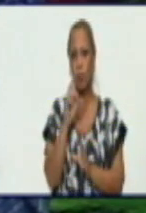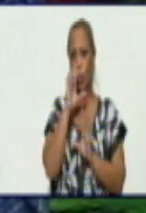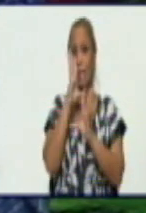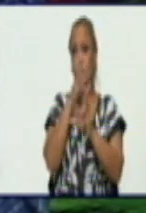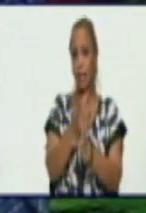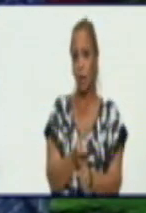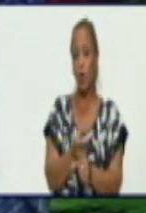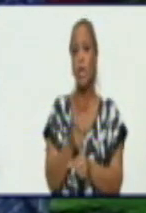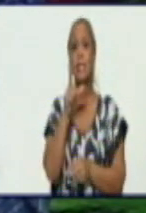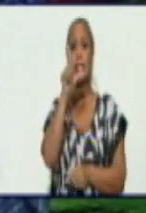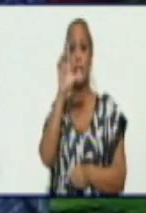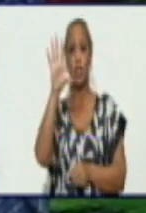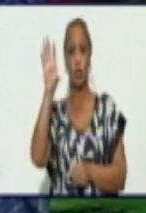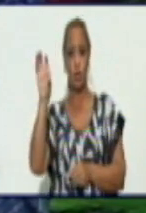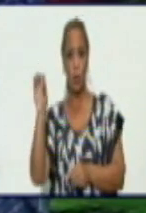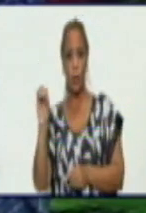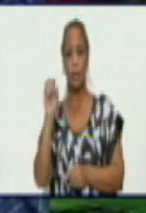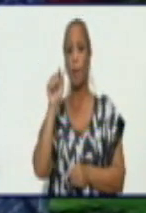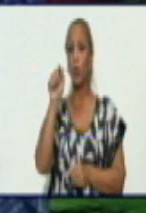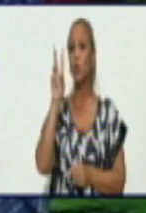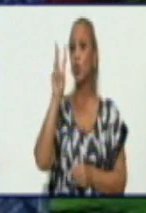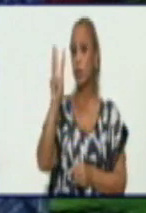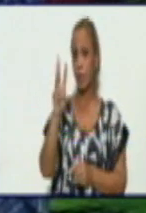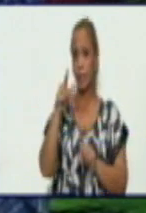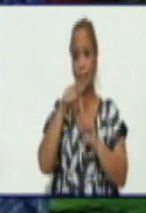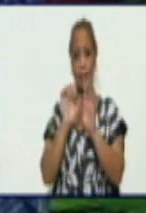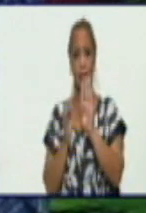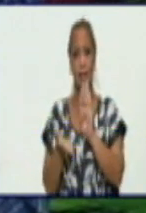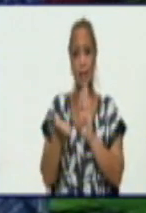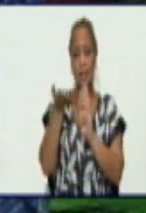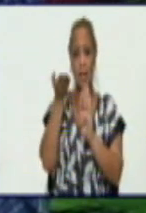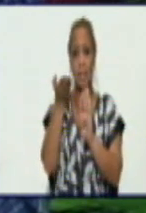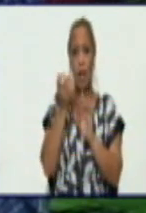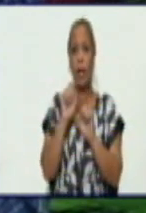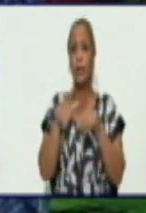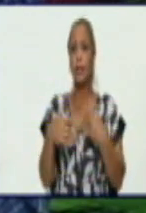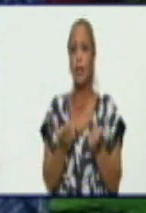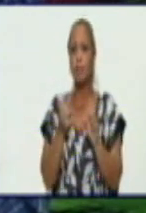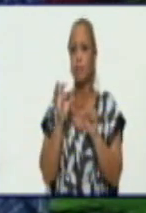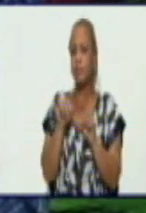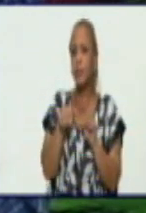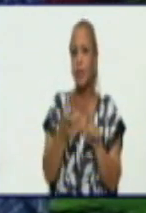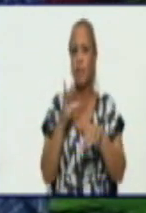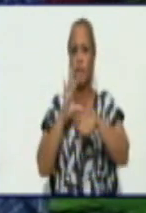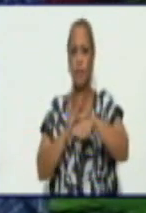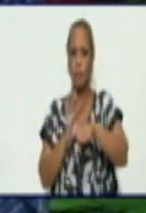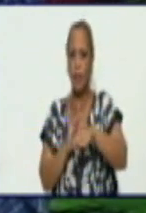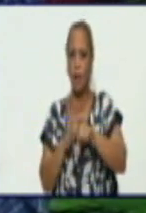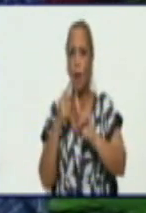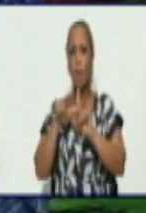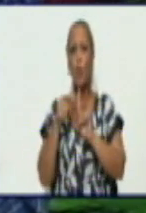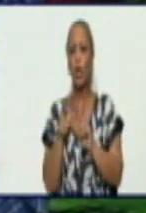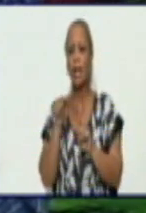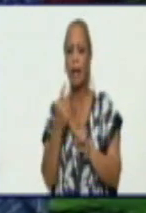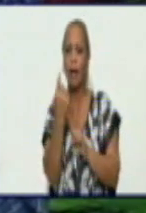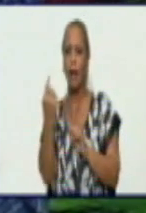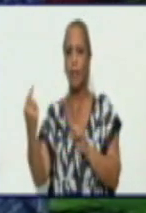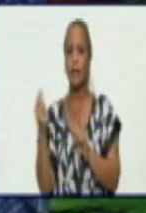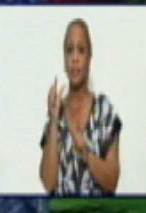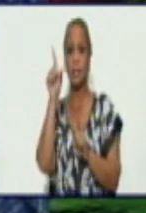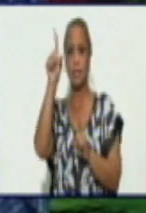.3, la tasa de incidencia de la enfermedad por cada 100.000 habitantes,